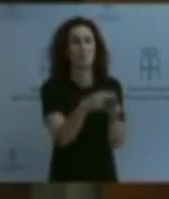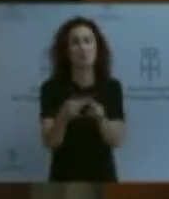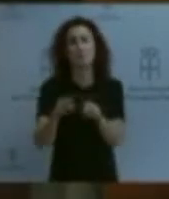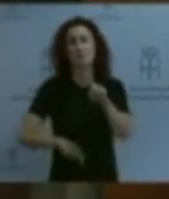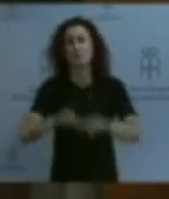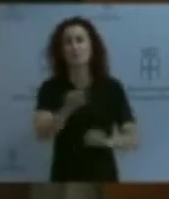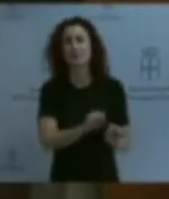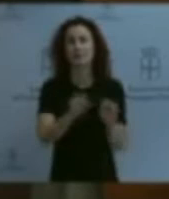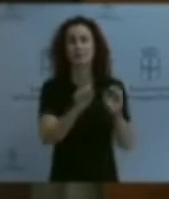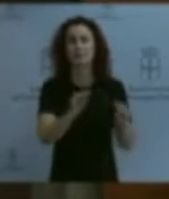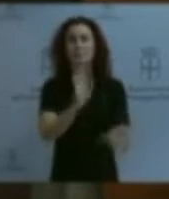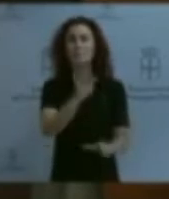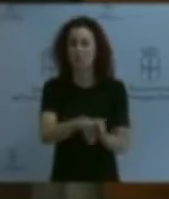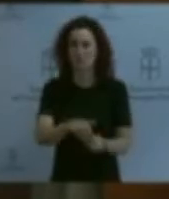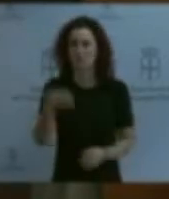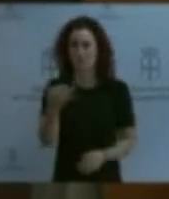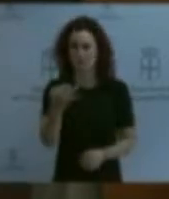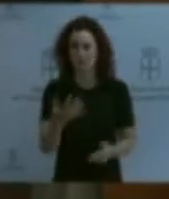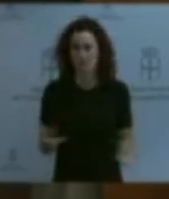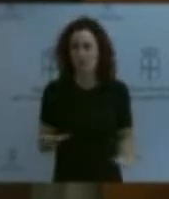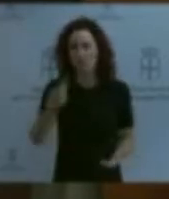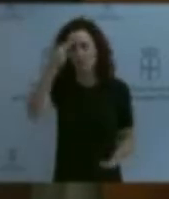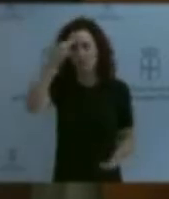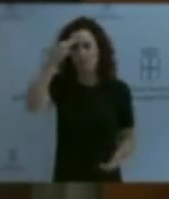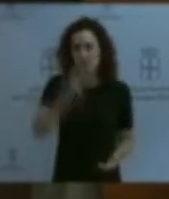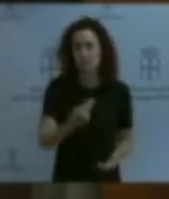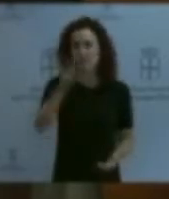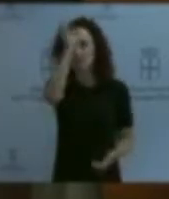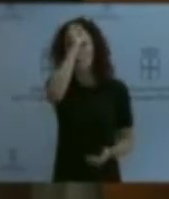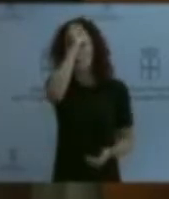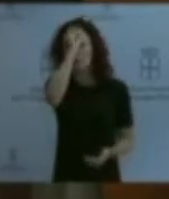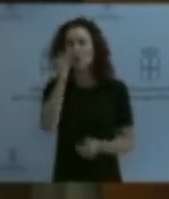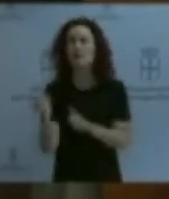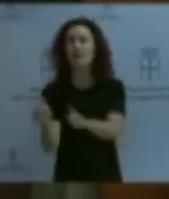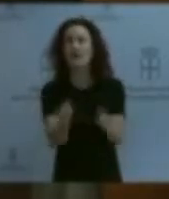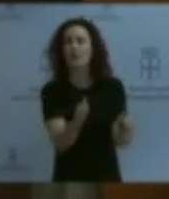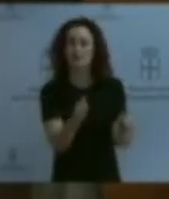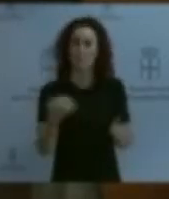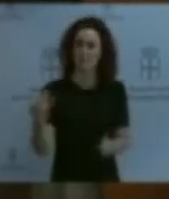creo que hay que respetar las posiciones de los diferentes partidos políticos. La nuestra es clara y es evidente.